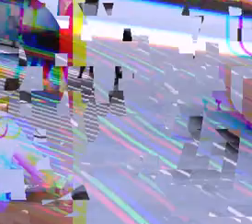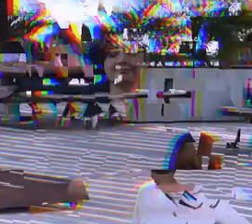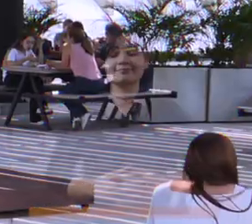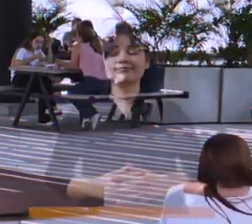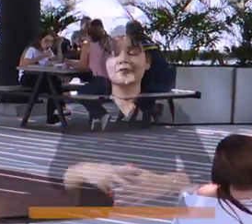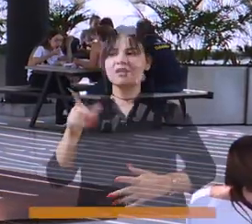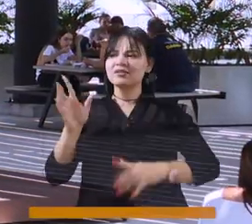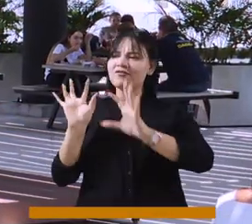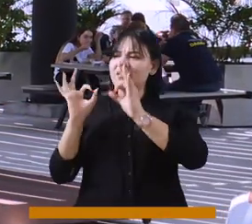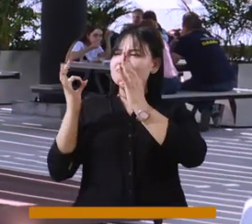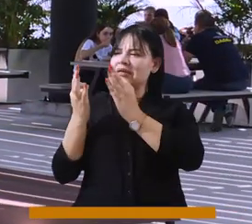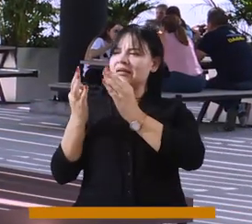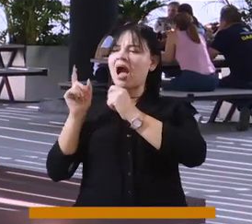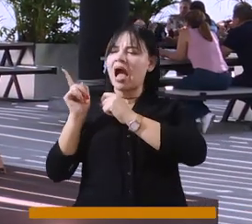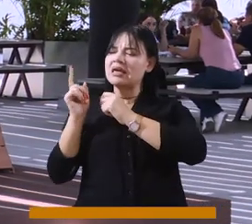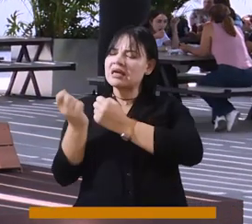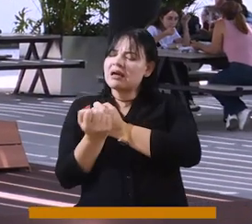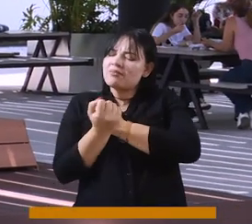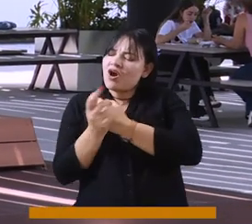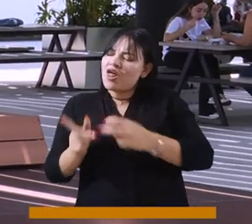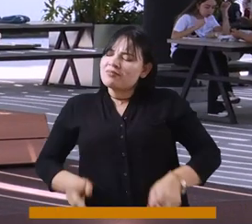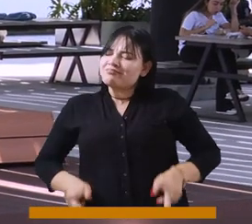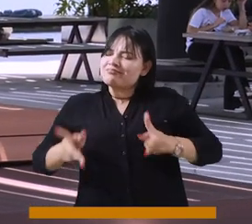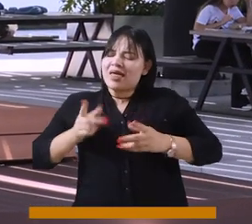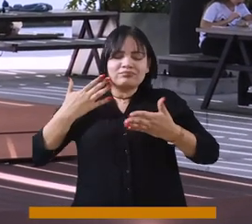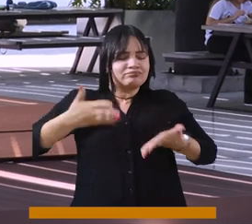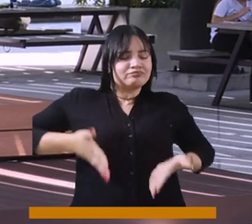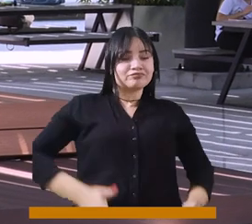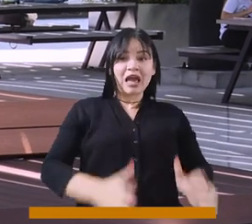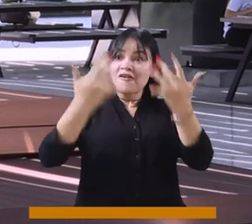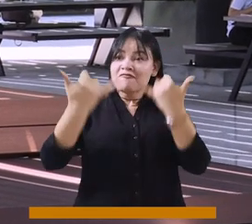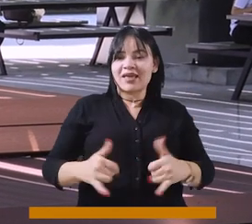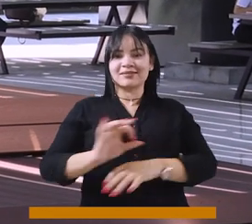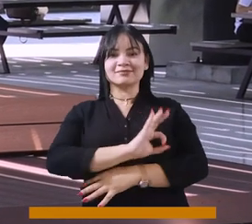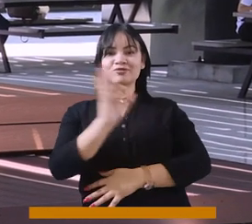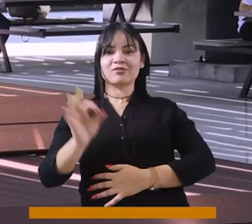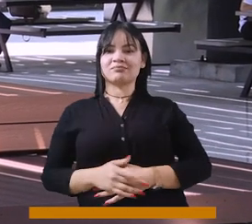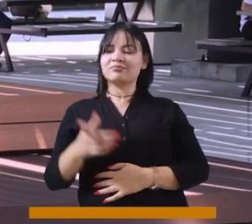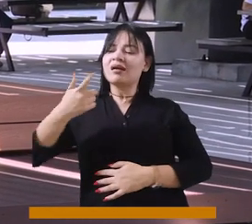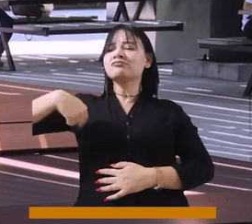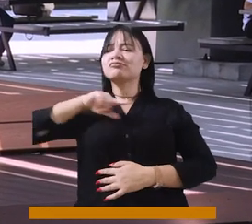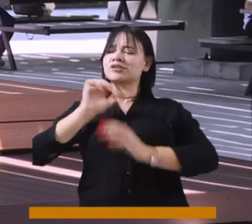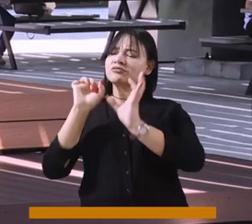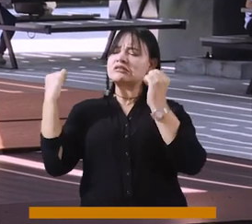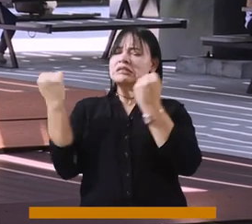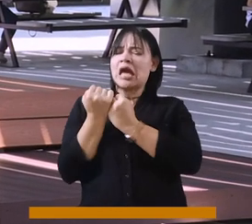La es núcleo de la